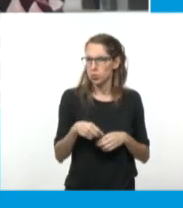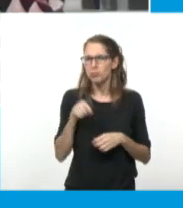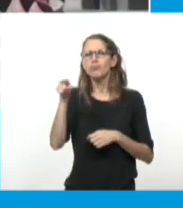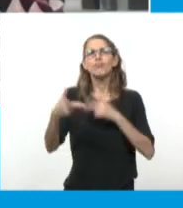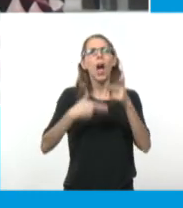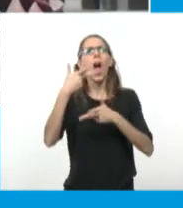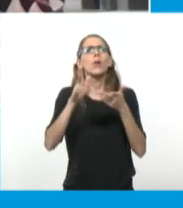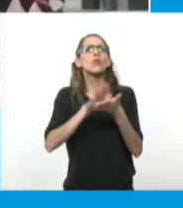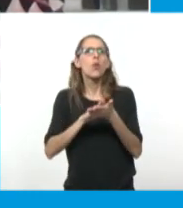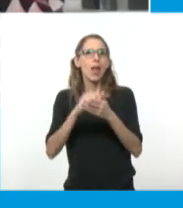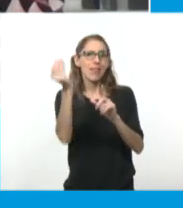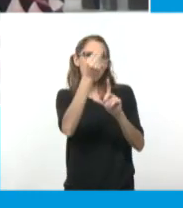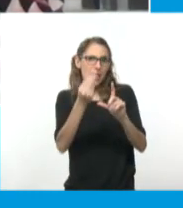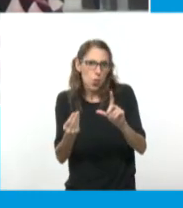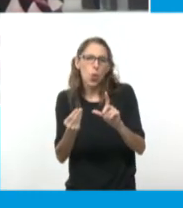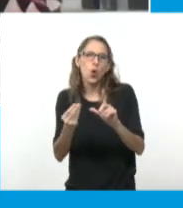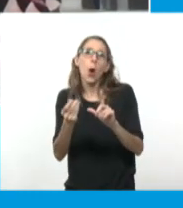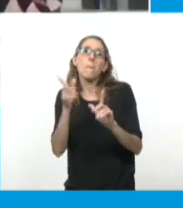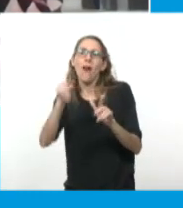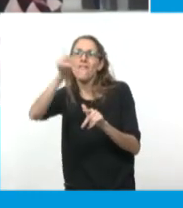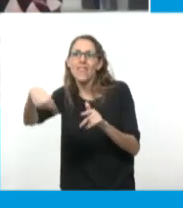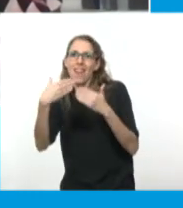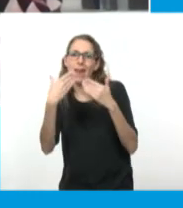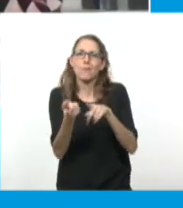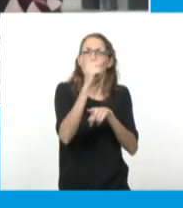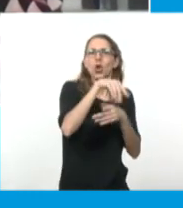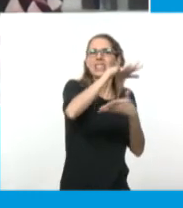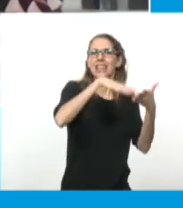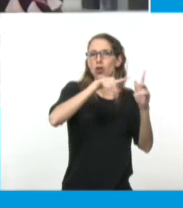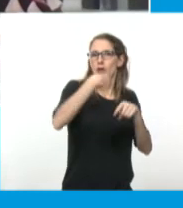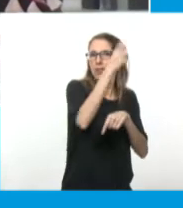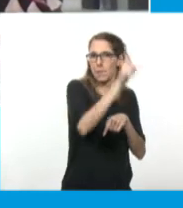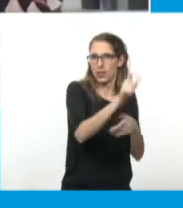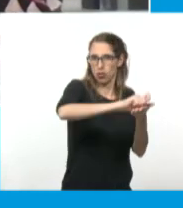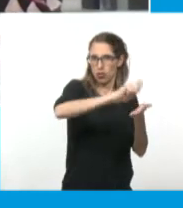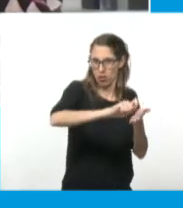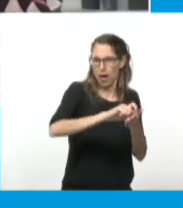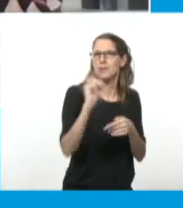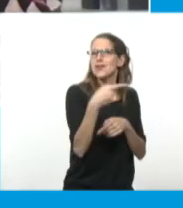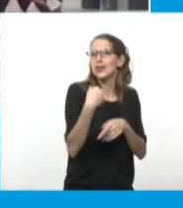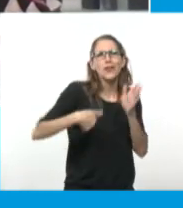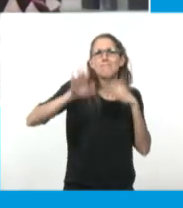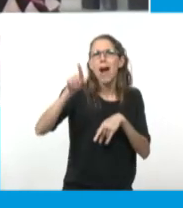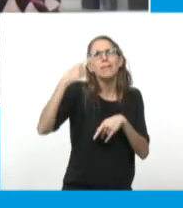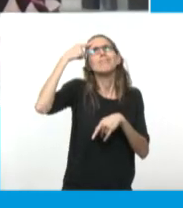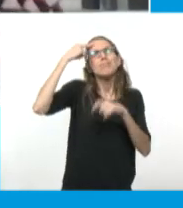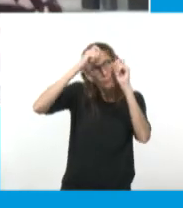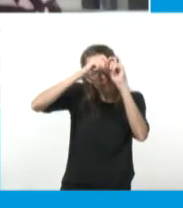trabajo en el dibujo junto con el de algún autor, pero siempre tenemos esta imagen del historietista solo en su escritorio.